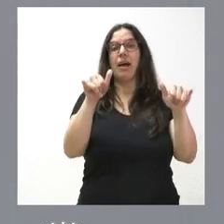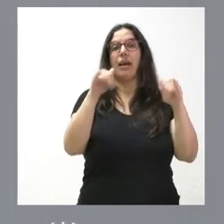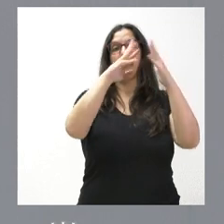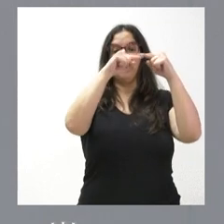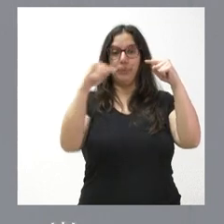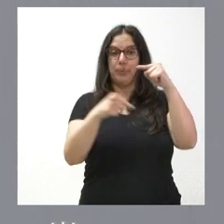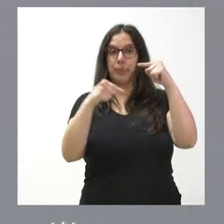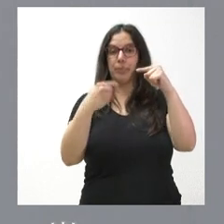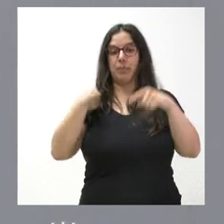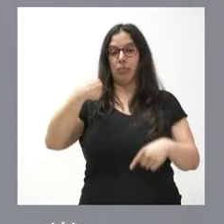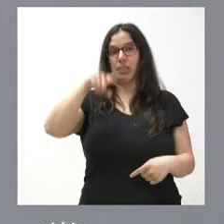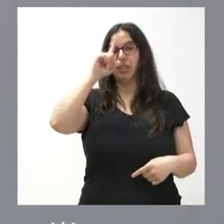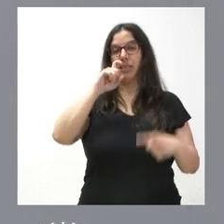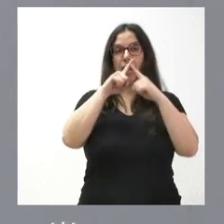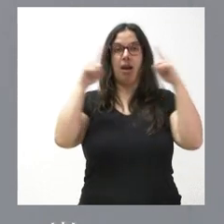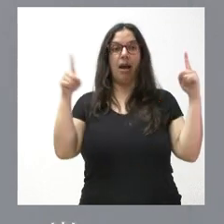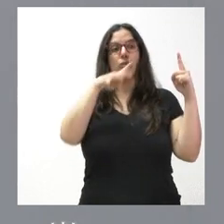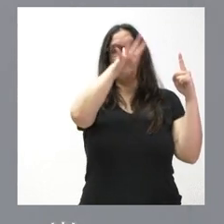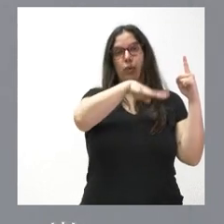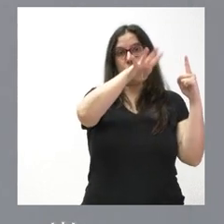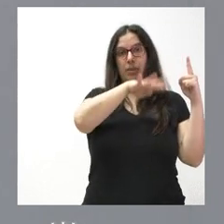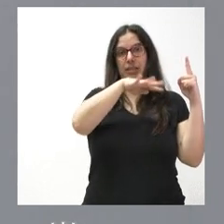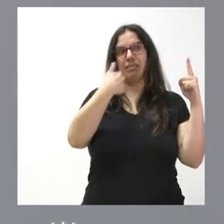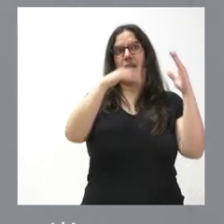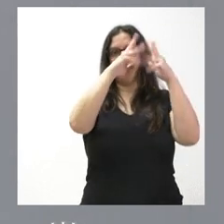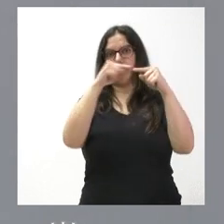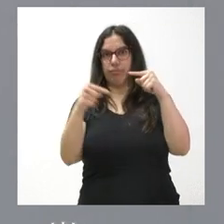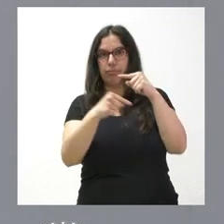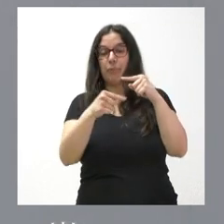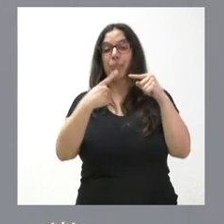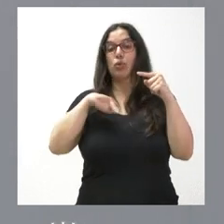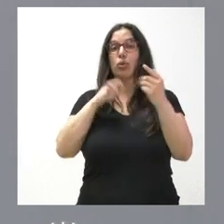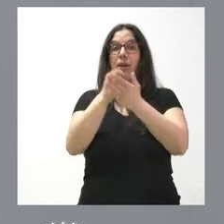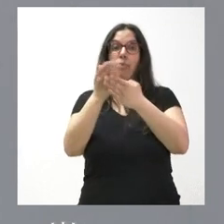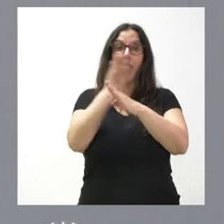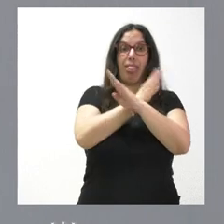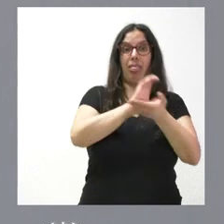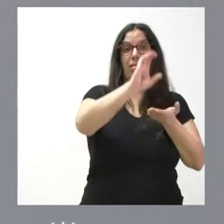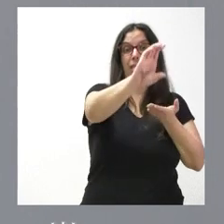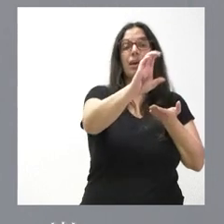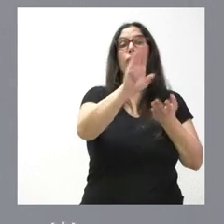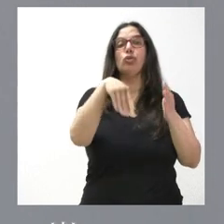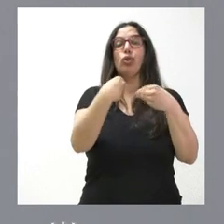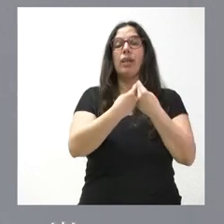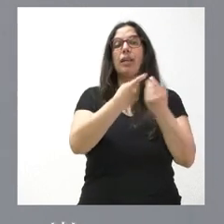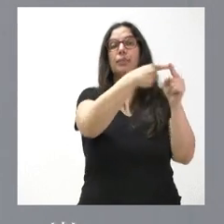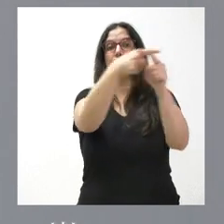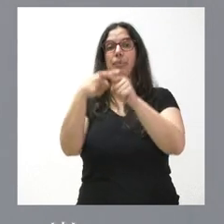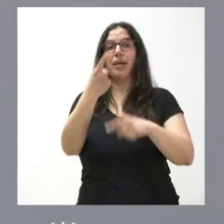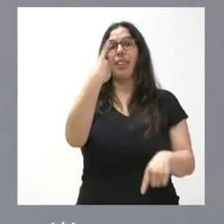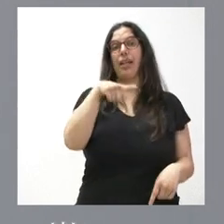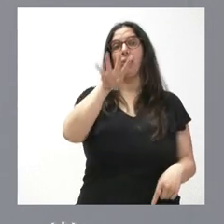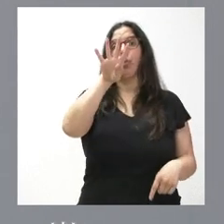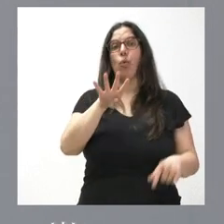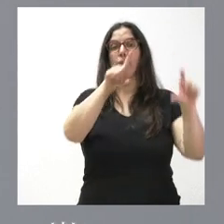al primer cuatrimestre del ejercicio. Este adelanto se destinará a un total de 104 empresas